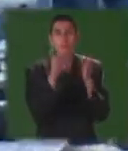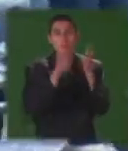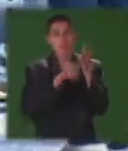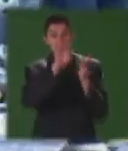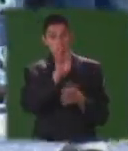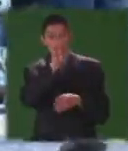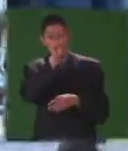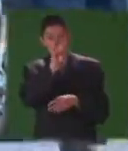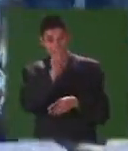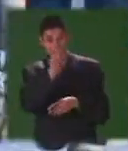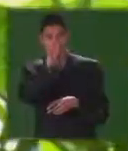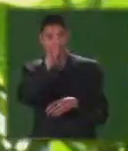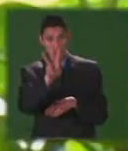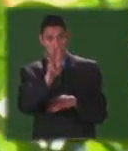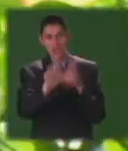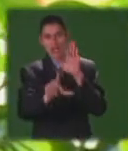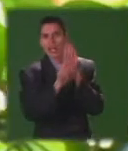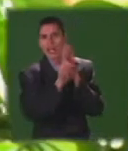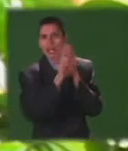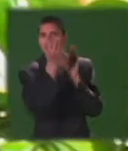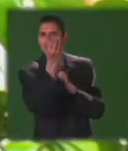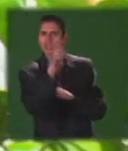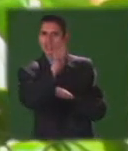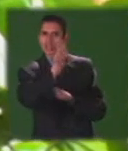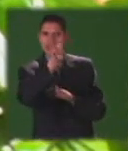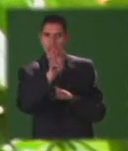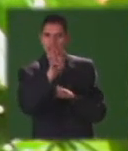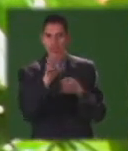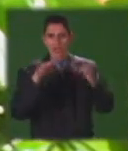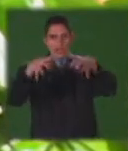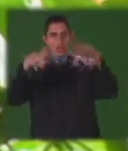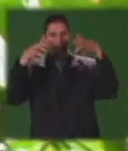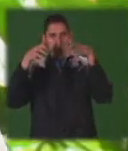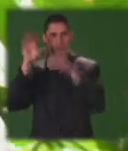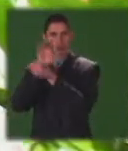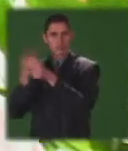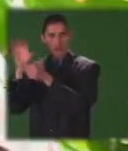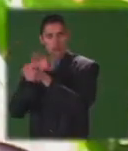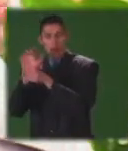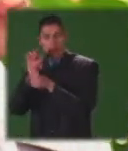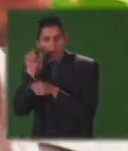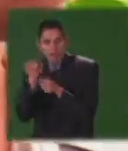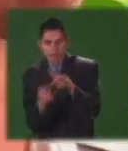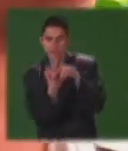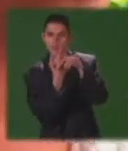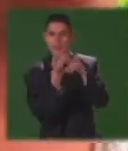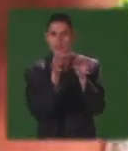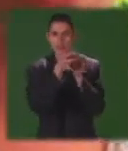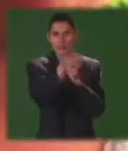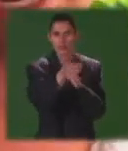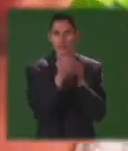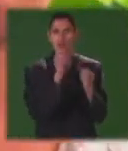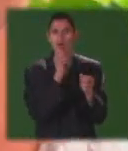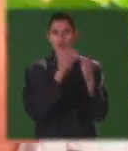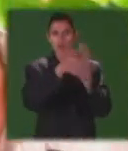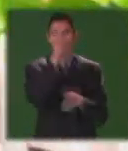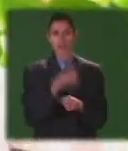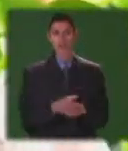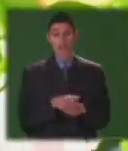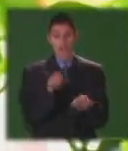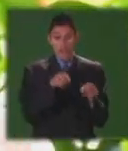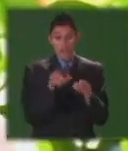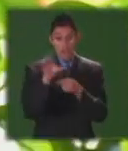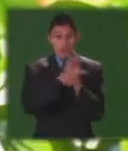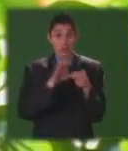un 29 de noviembre de 1963, mediante ordenanza 78, la asamblea del departamento de Cundinamarca crea el